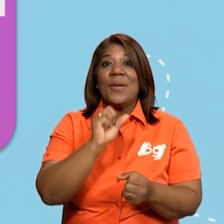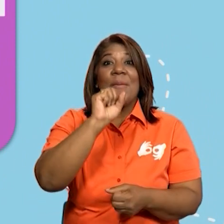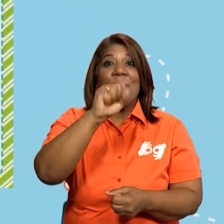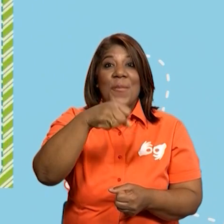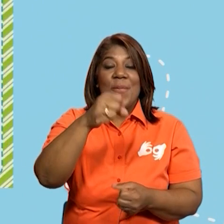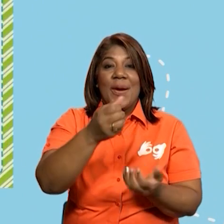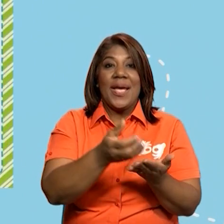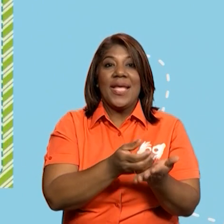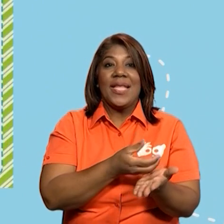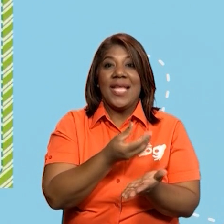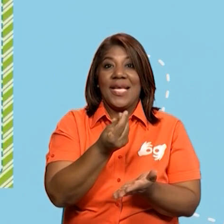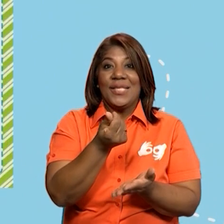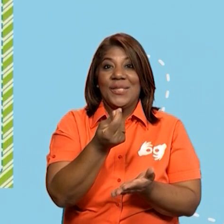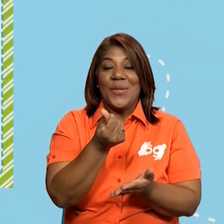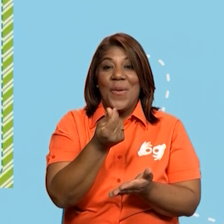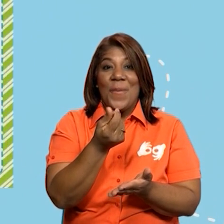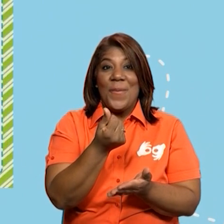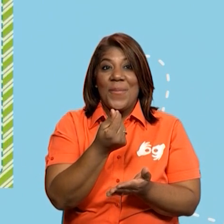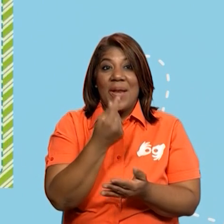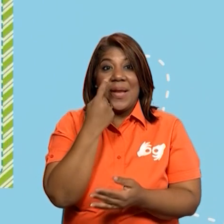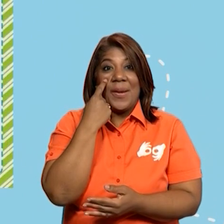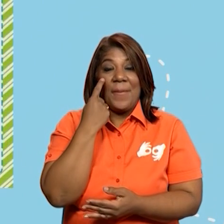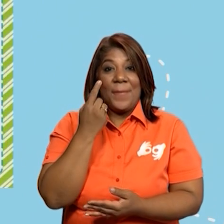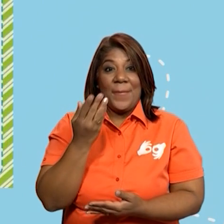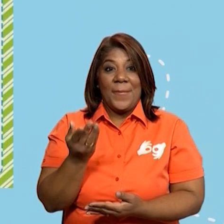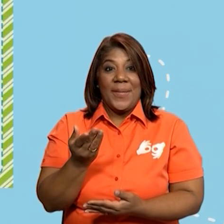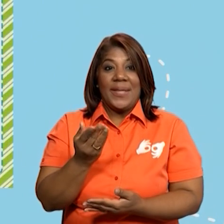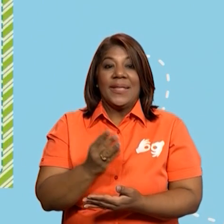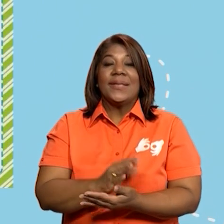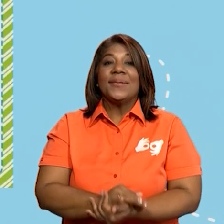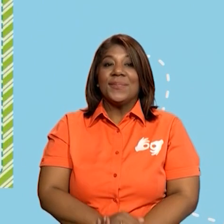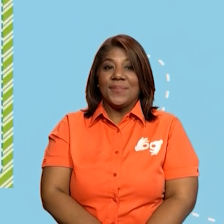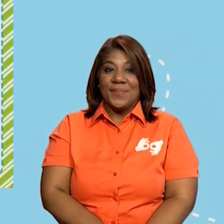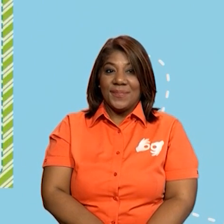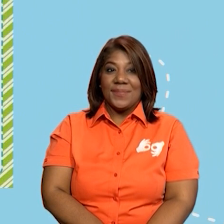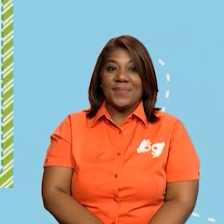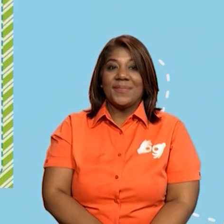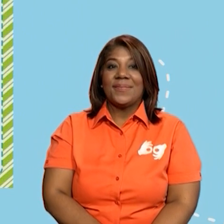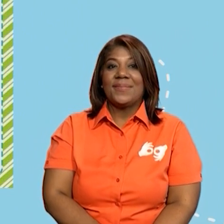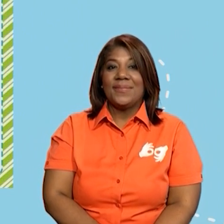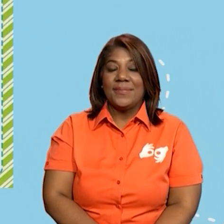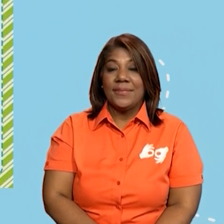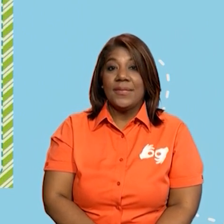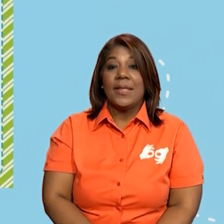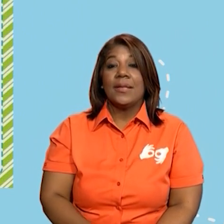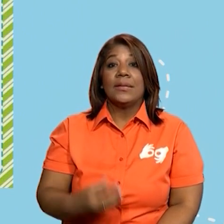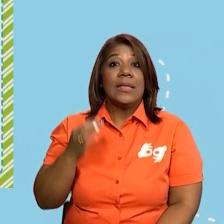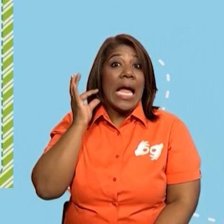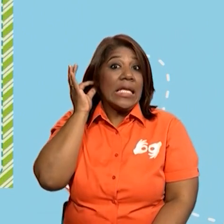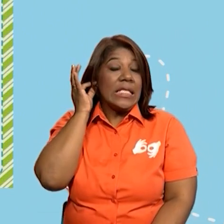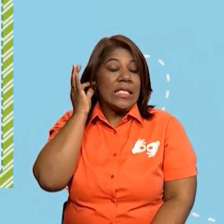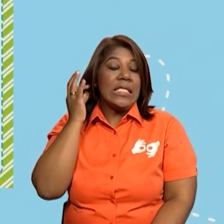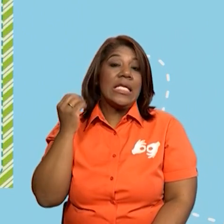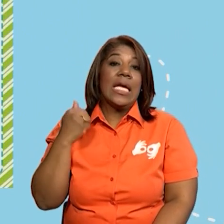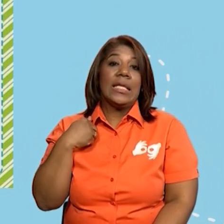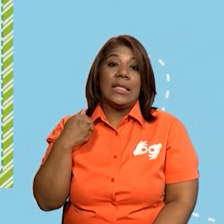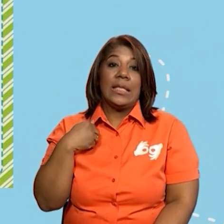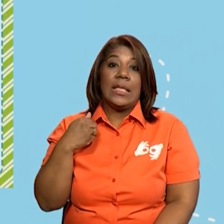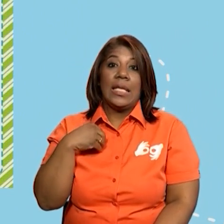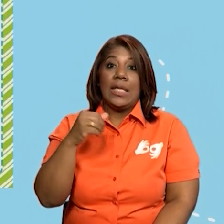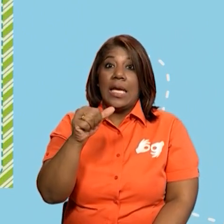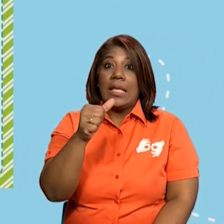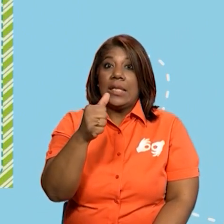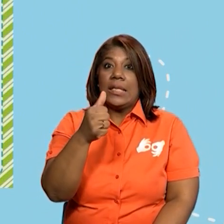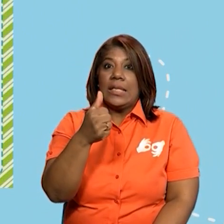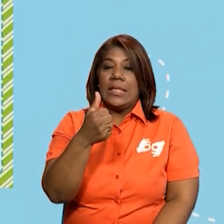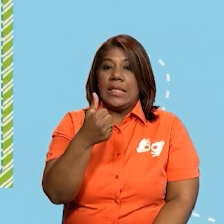el dinero que tenemos disponible o que nuestra amiguita tiene disponible. Ella tiene disponible 10